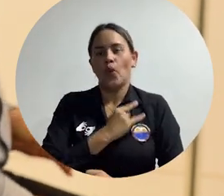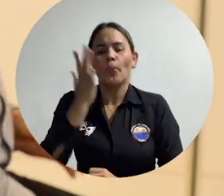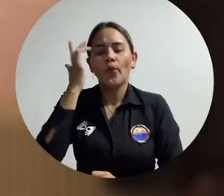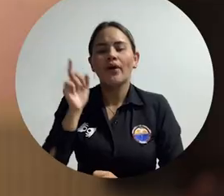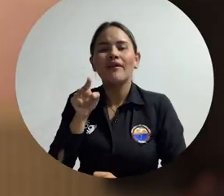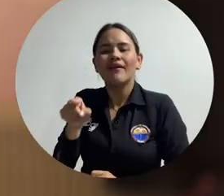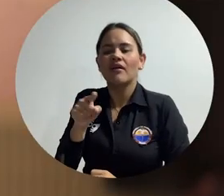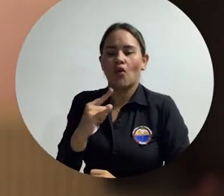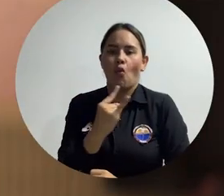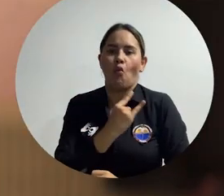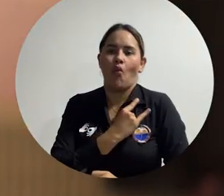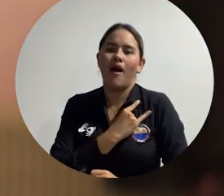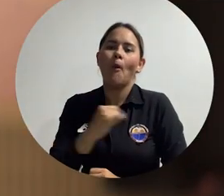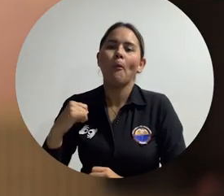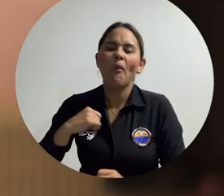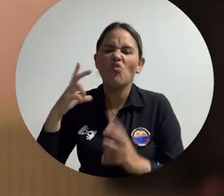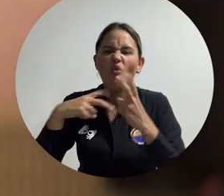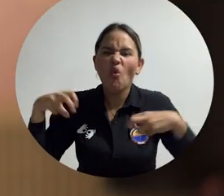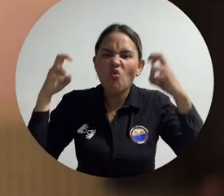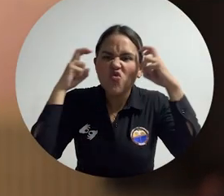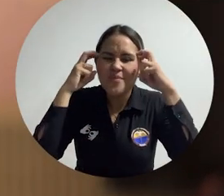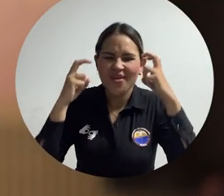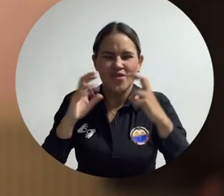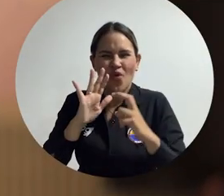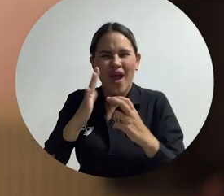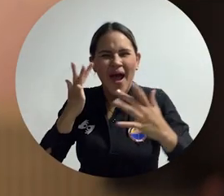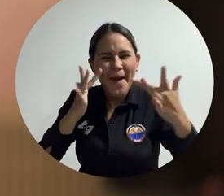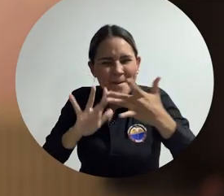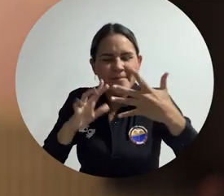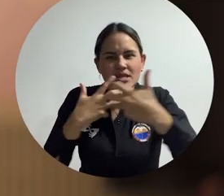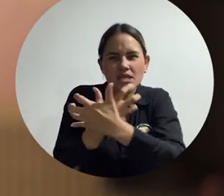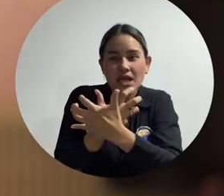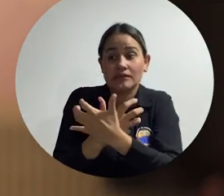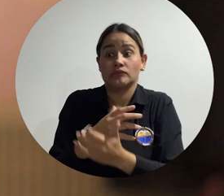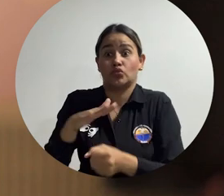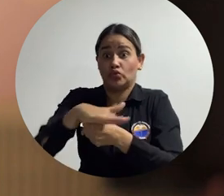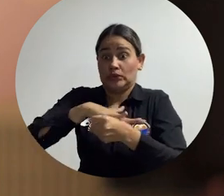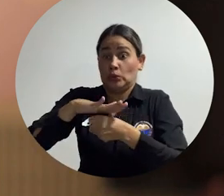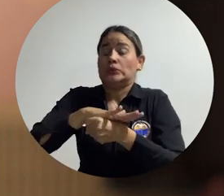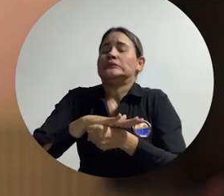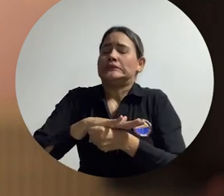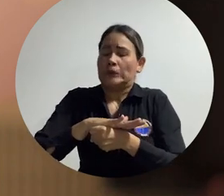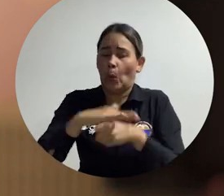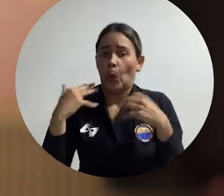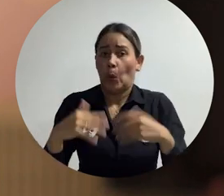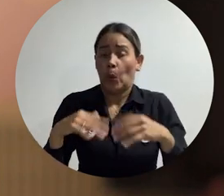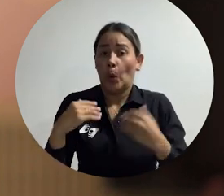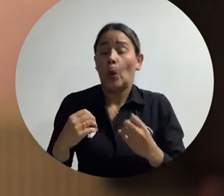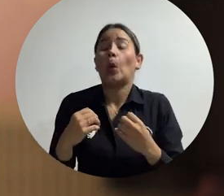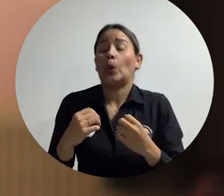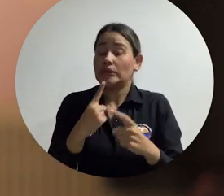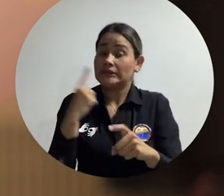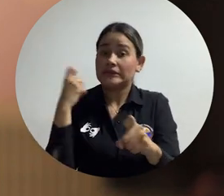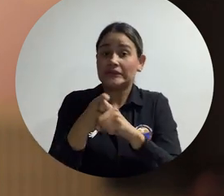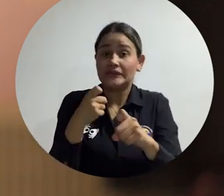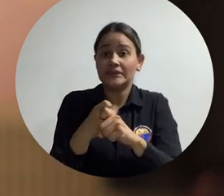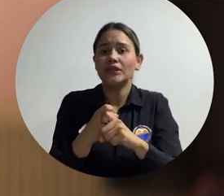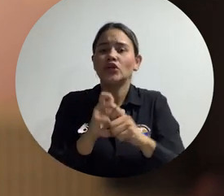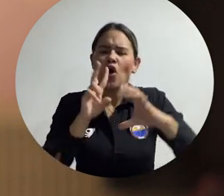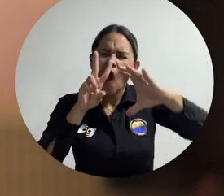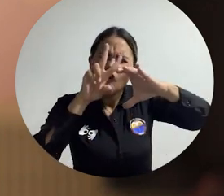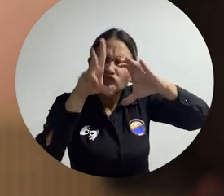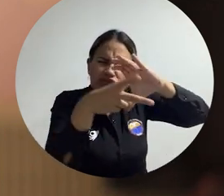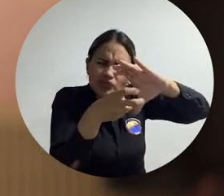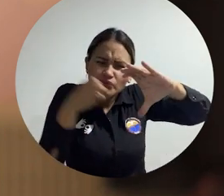tiene el conocimiento científico para poder enfrentar una situación tan compleja como el cierre de las minas. Y creo que